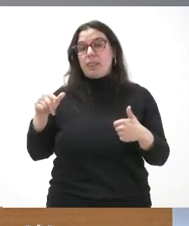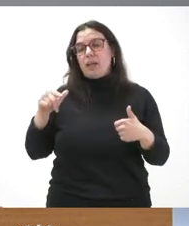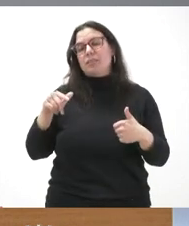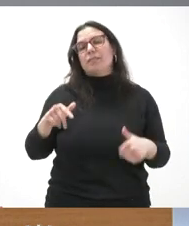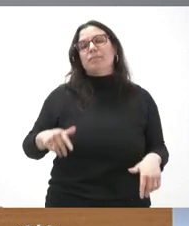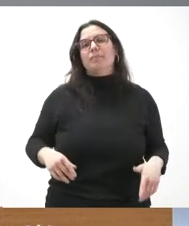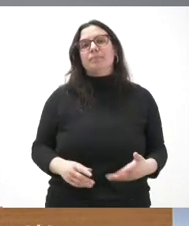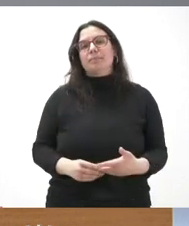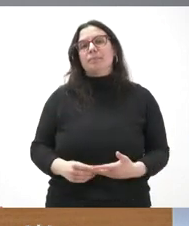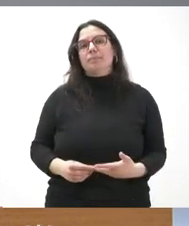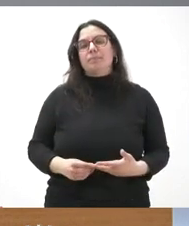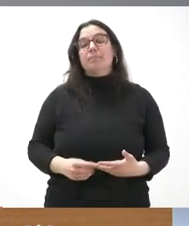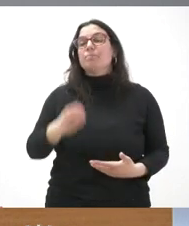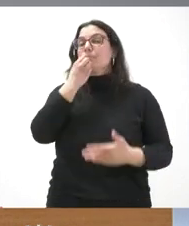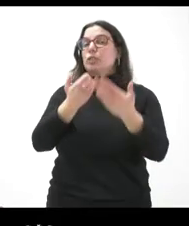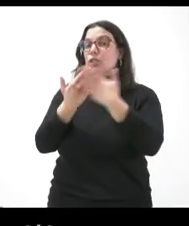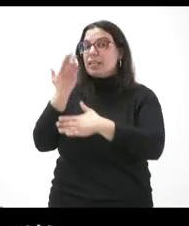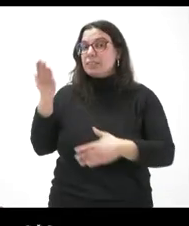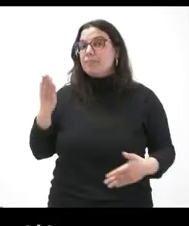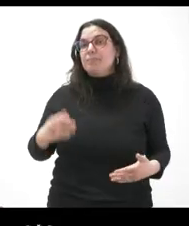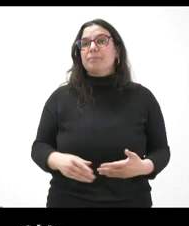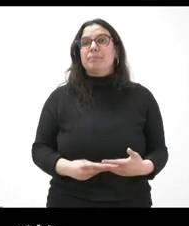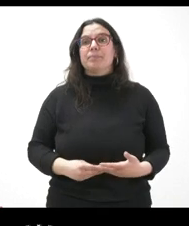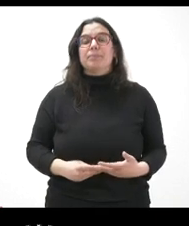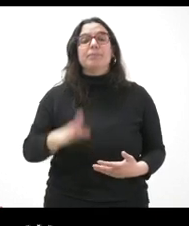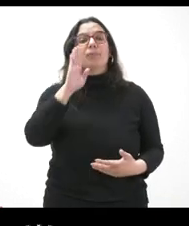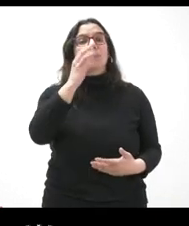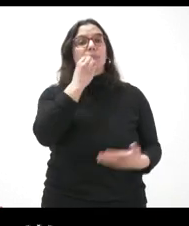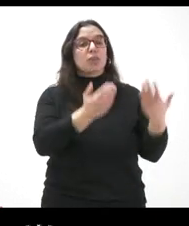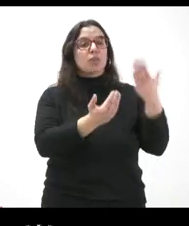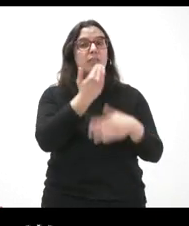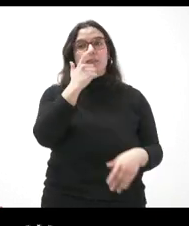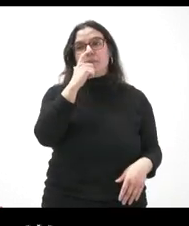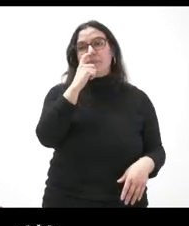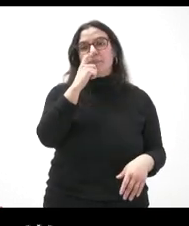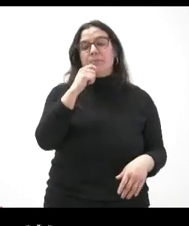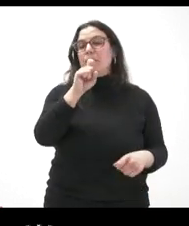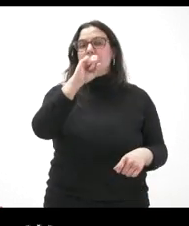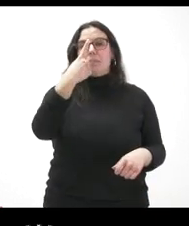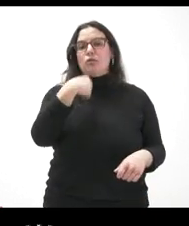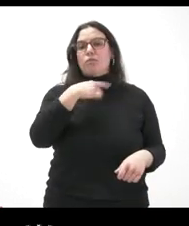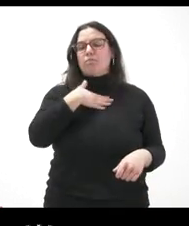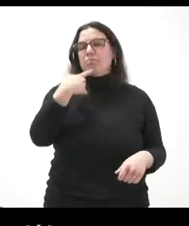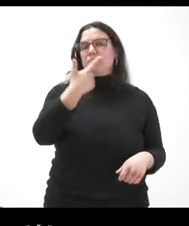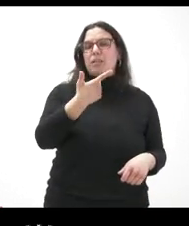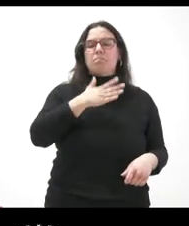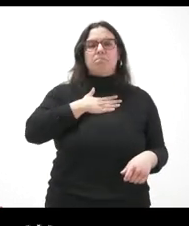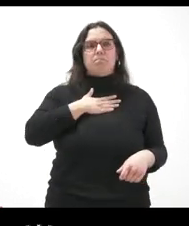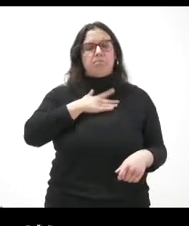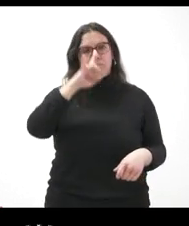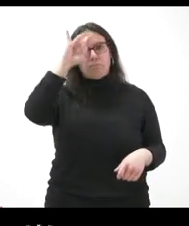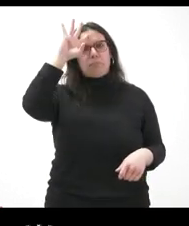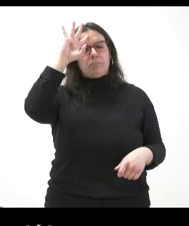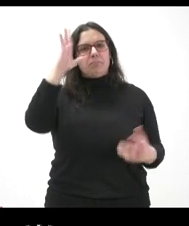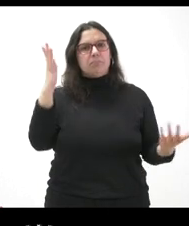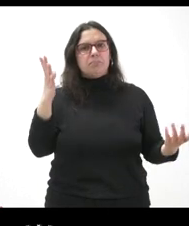a Encarna Muñoz. Buenos días, Encarna. Hola, buenos días. Lo primero que quería decir es que me resulta sorprendente